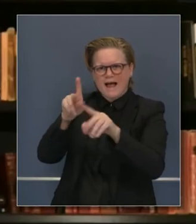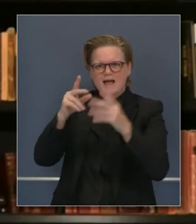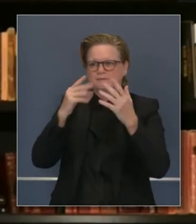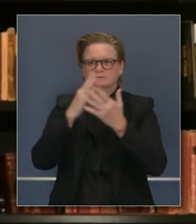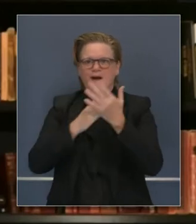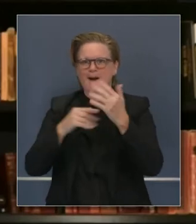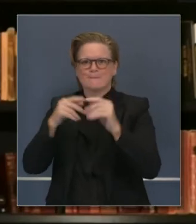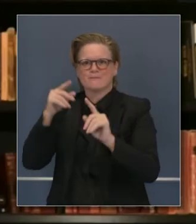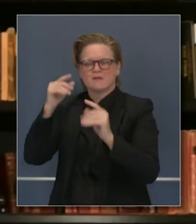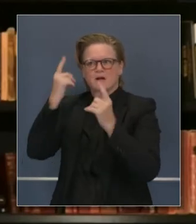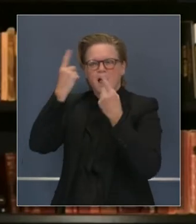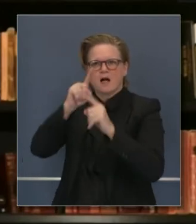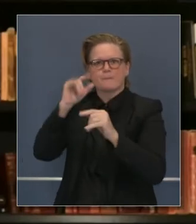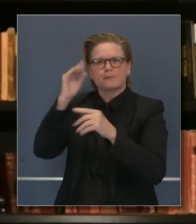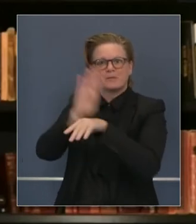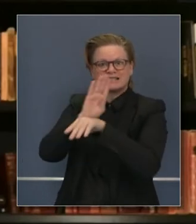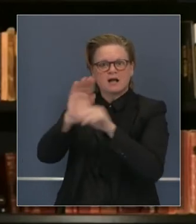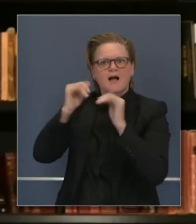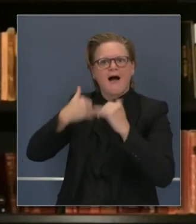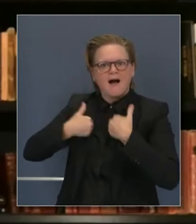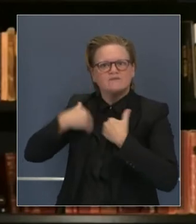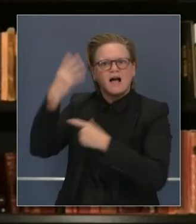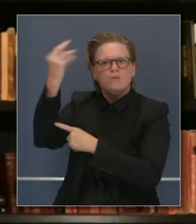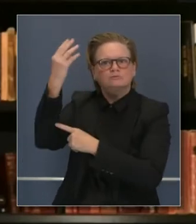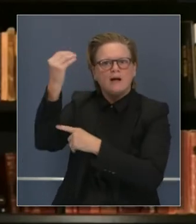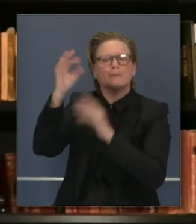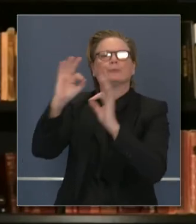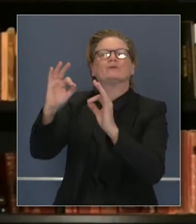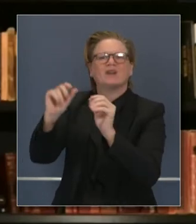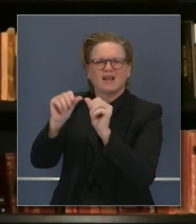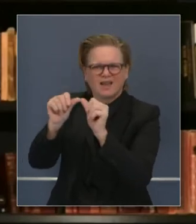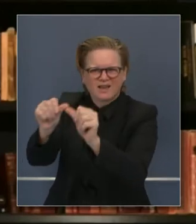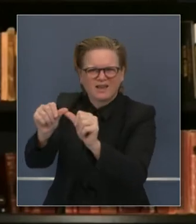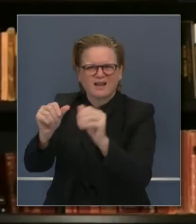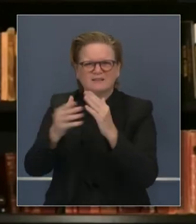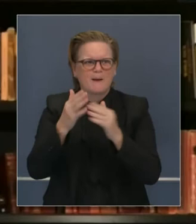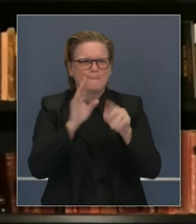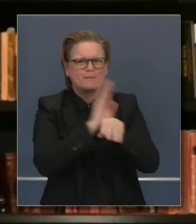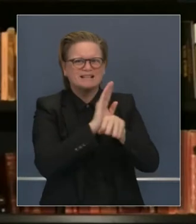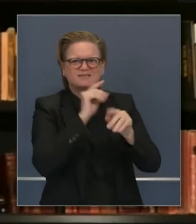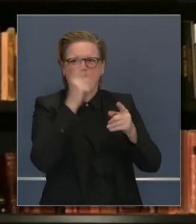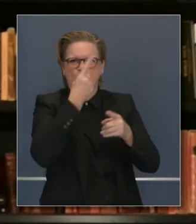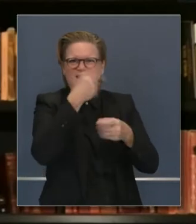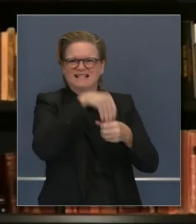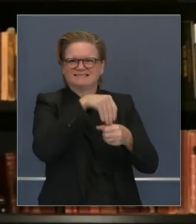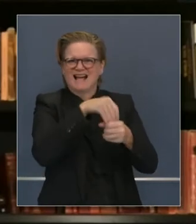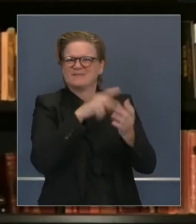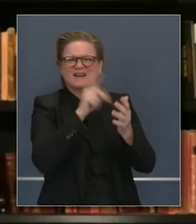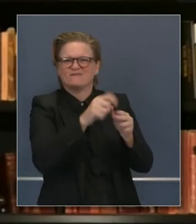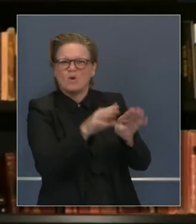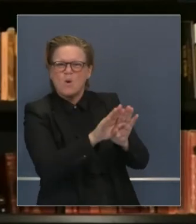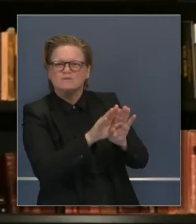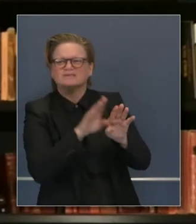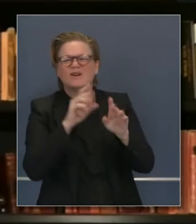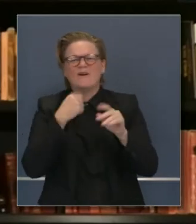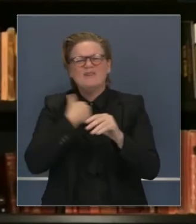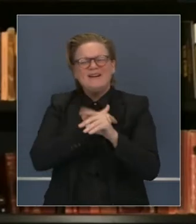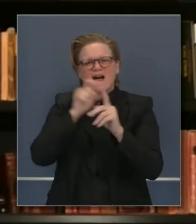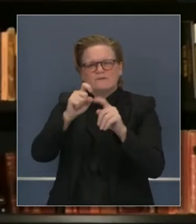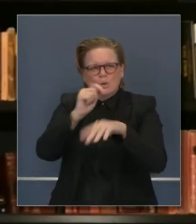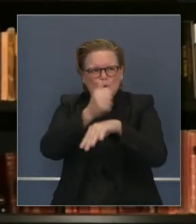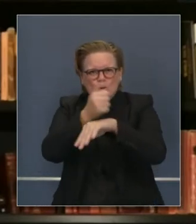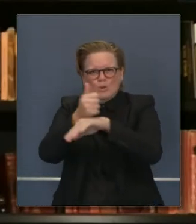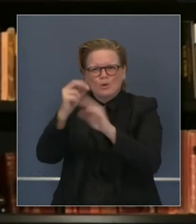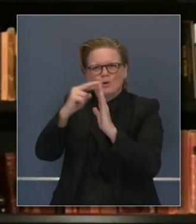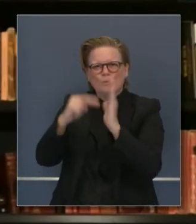interiores, y esta es la infraestructura fundamental. La proposición principal que estamos difundiendo sobre estas